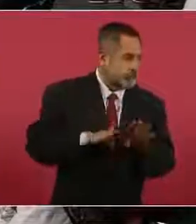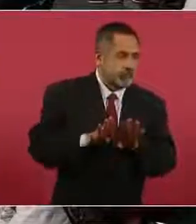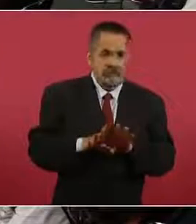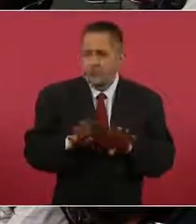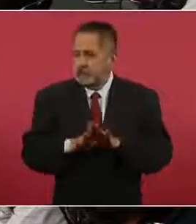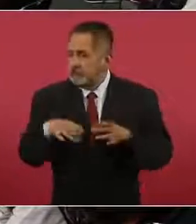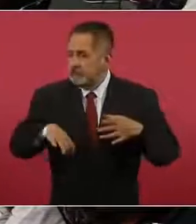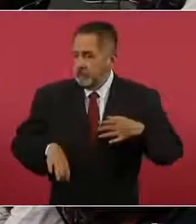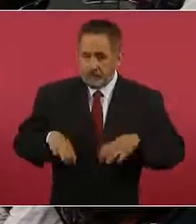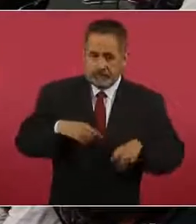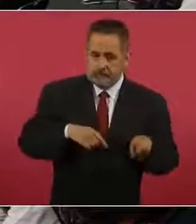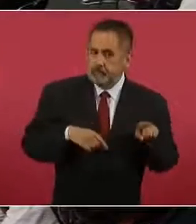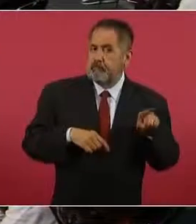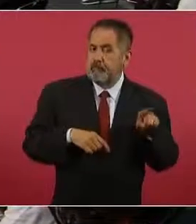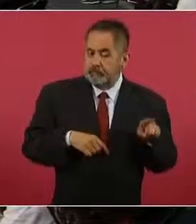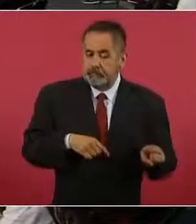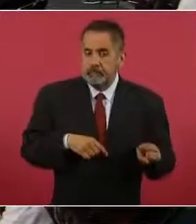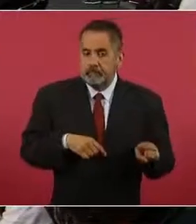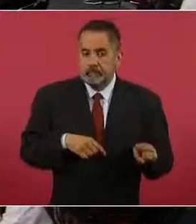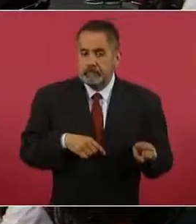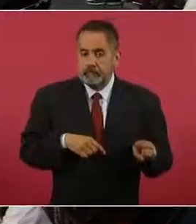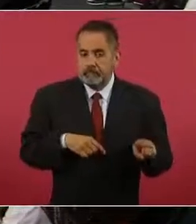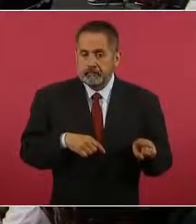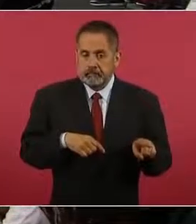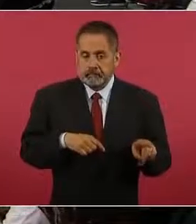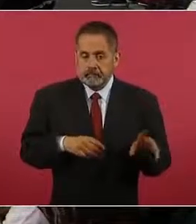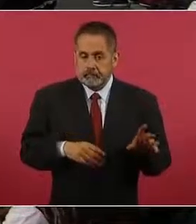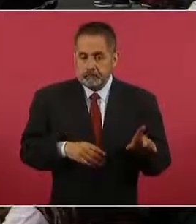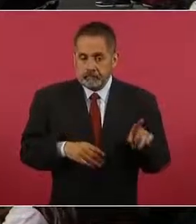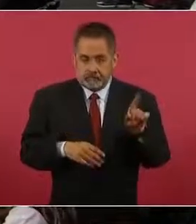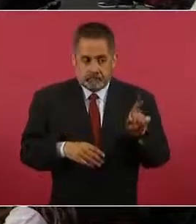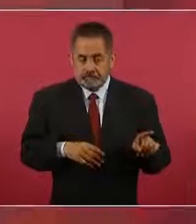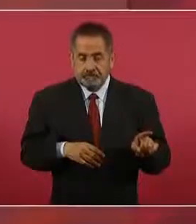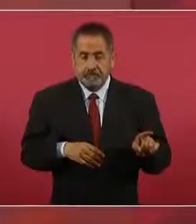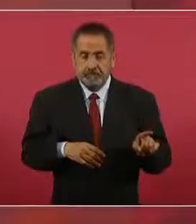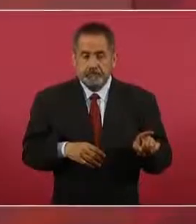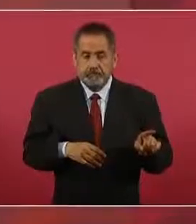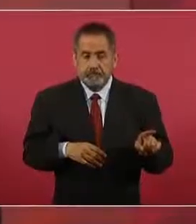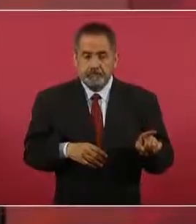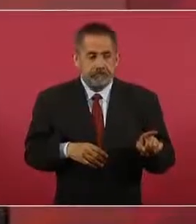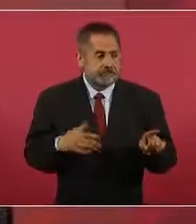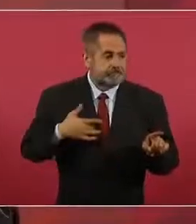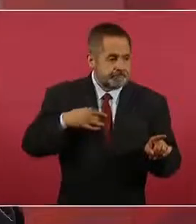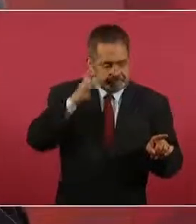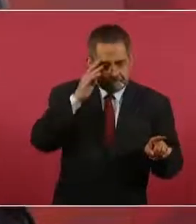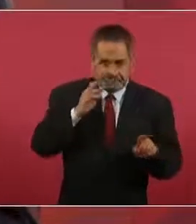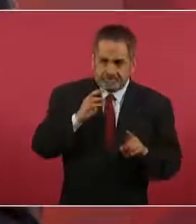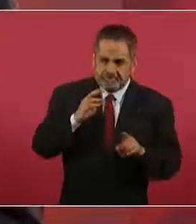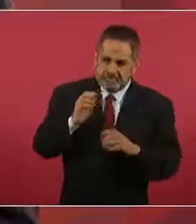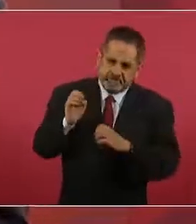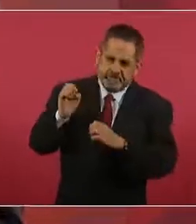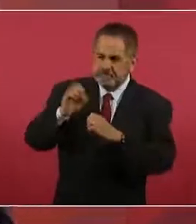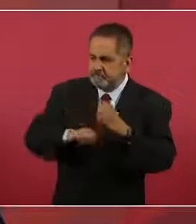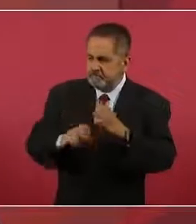cómo hacer una tranza,